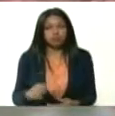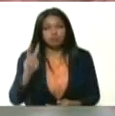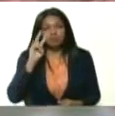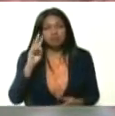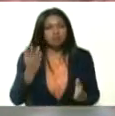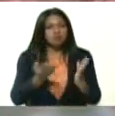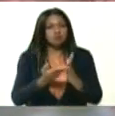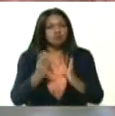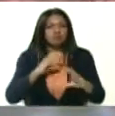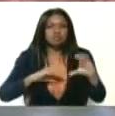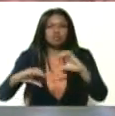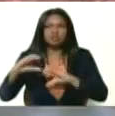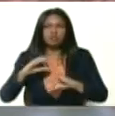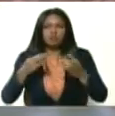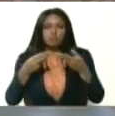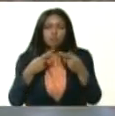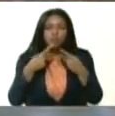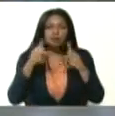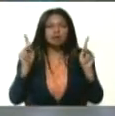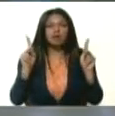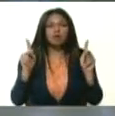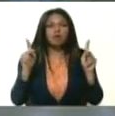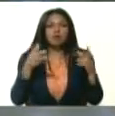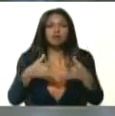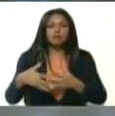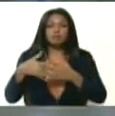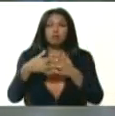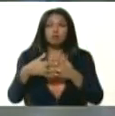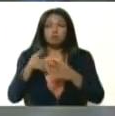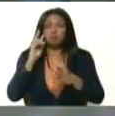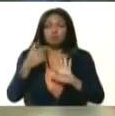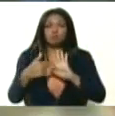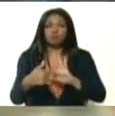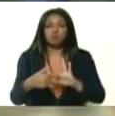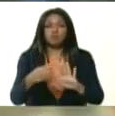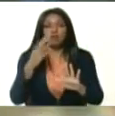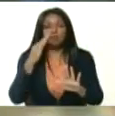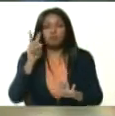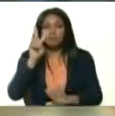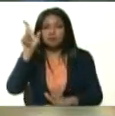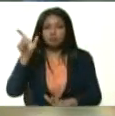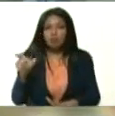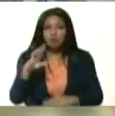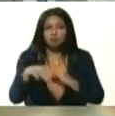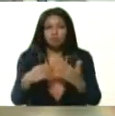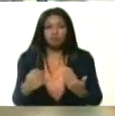un estudio científico publicado en Estados Unidos que resaltaba el caso venezolano.